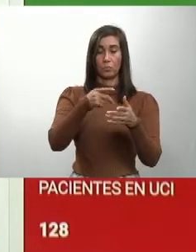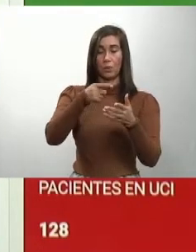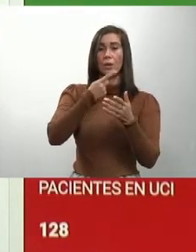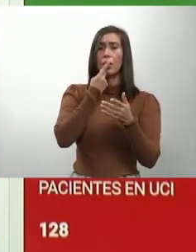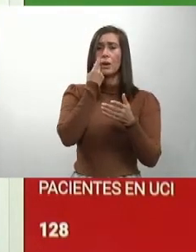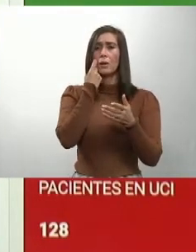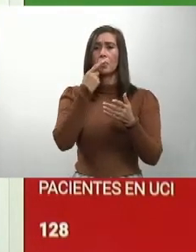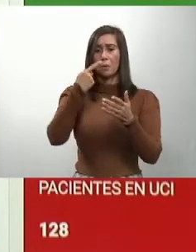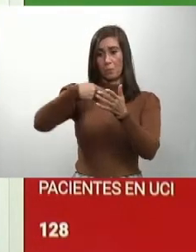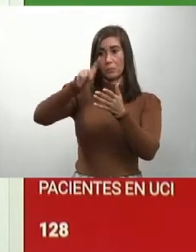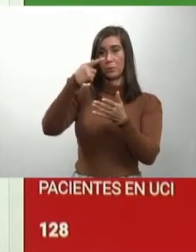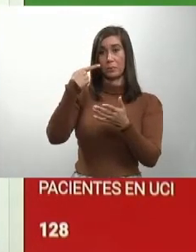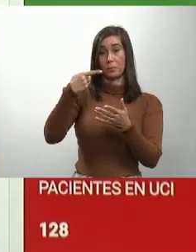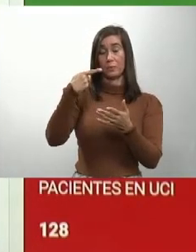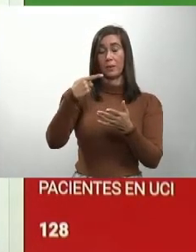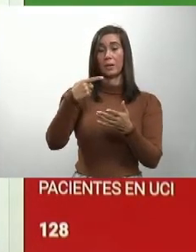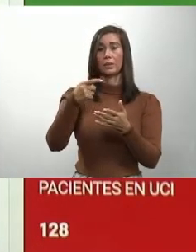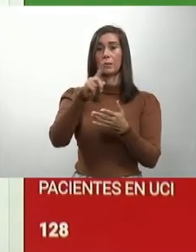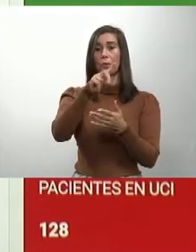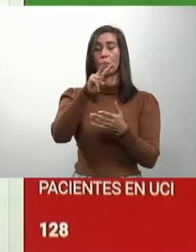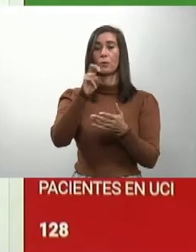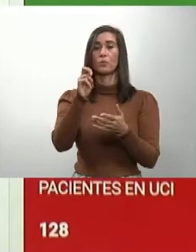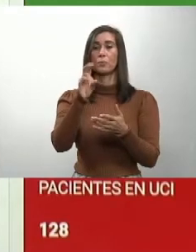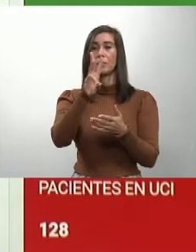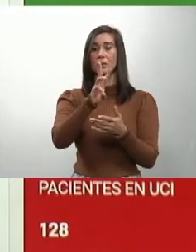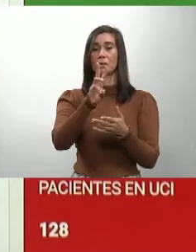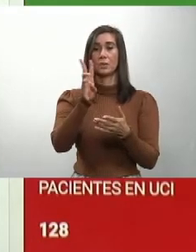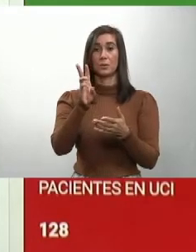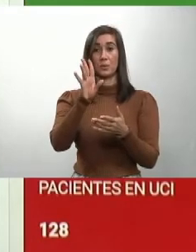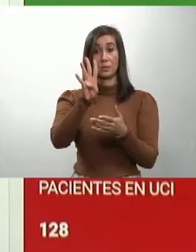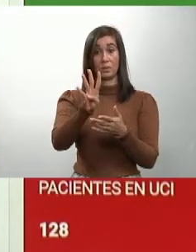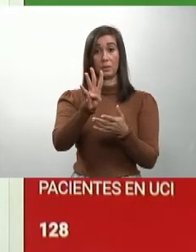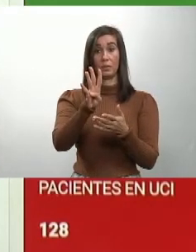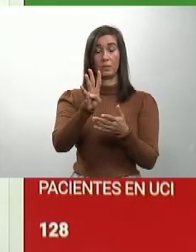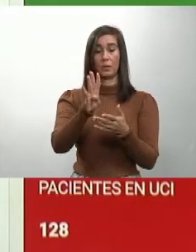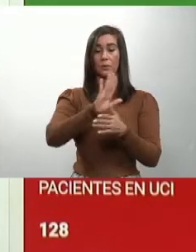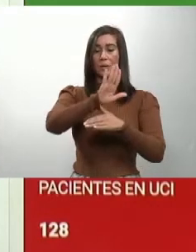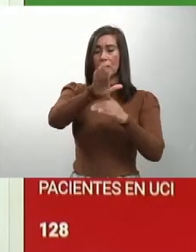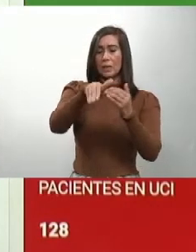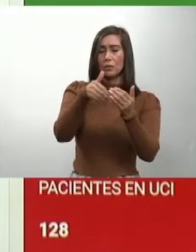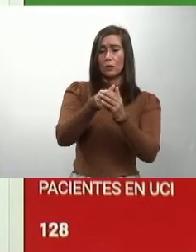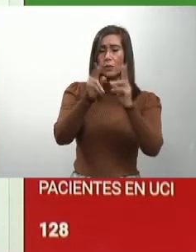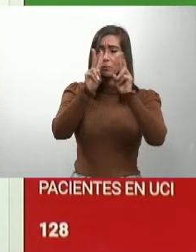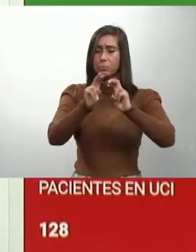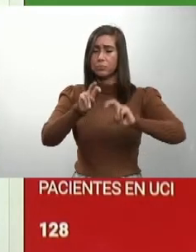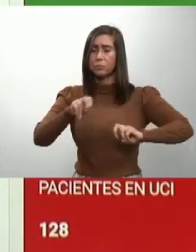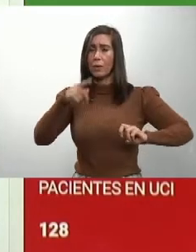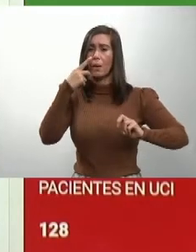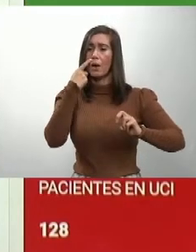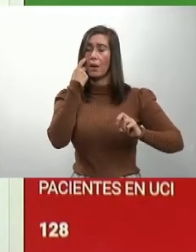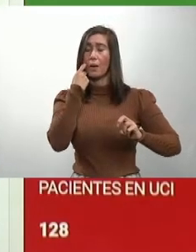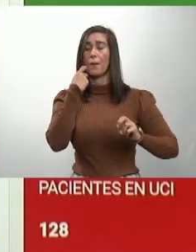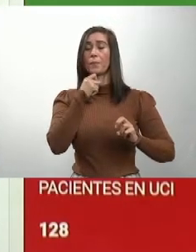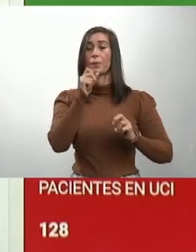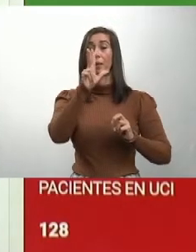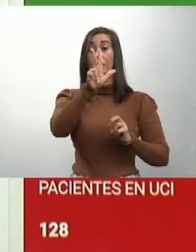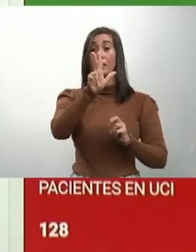27.864 y el total de pruebas por PCR, 36